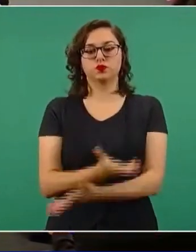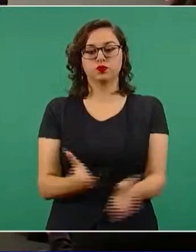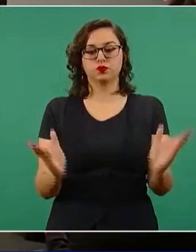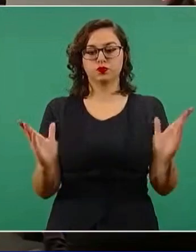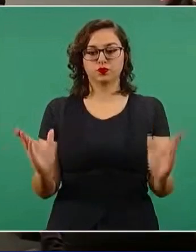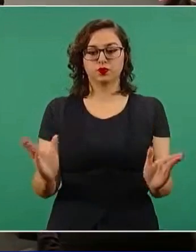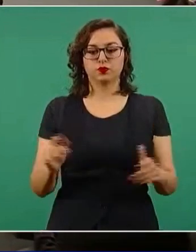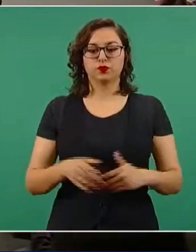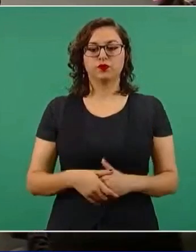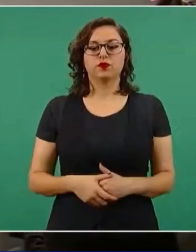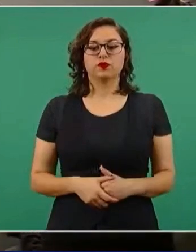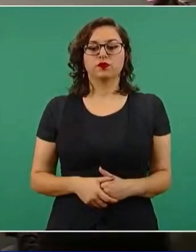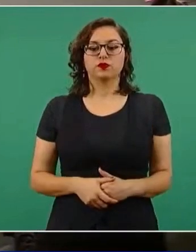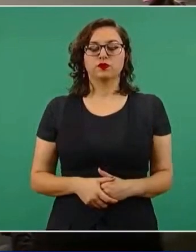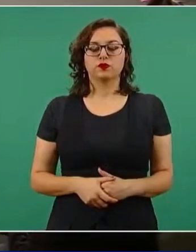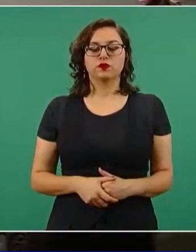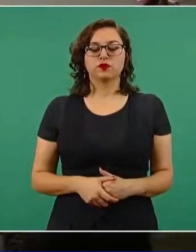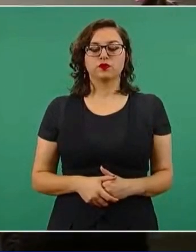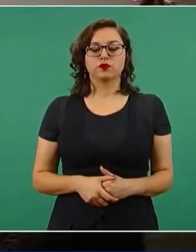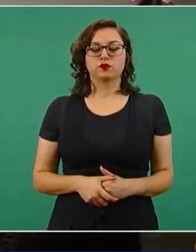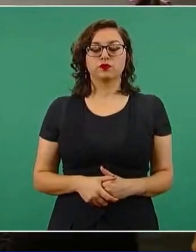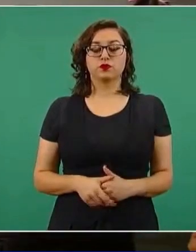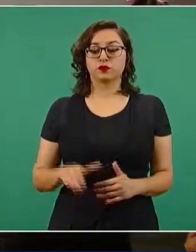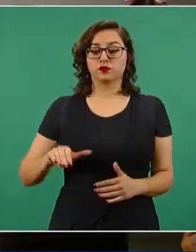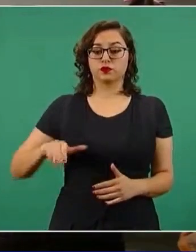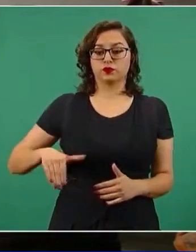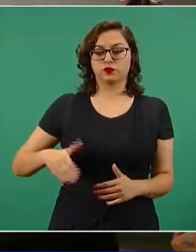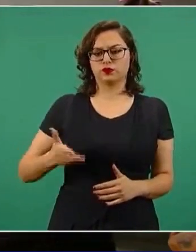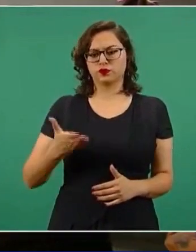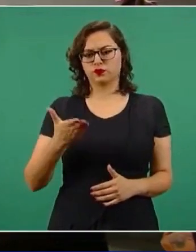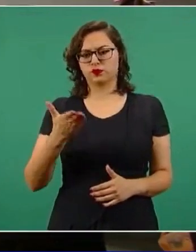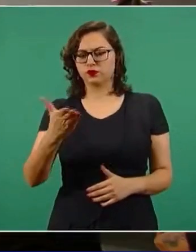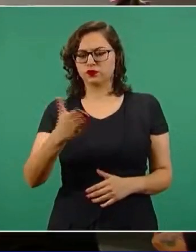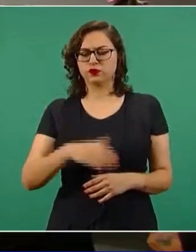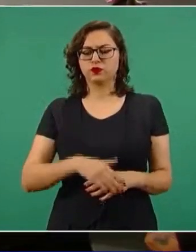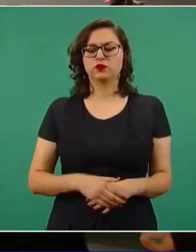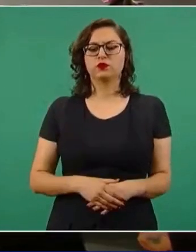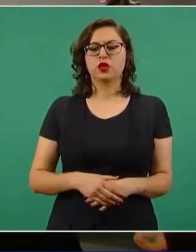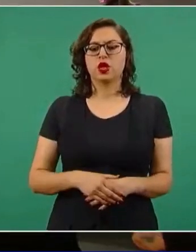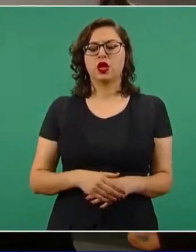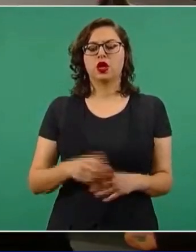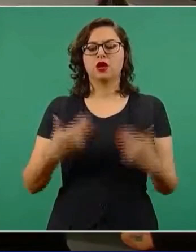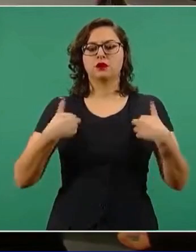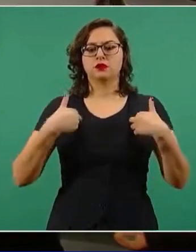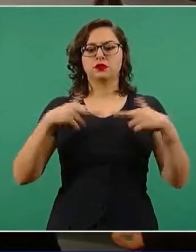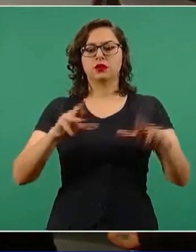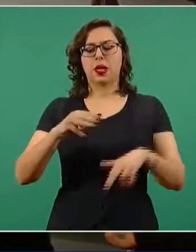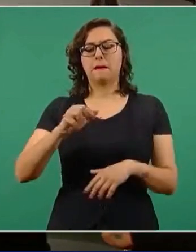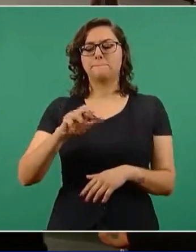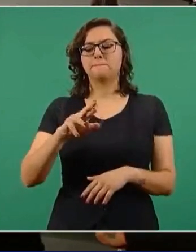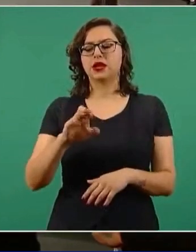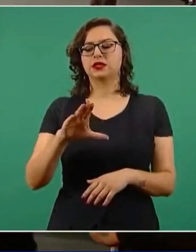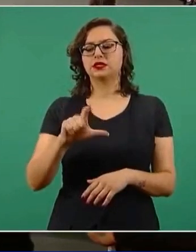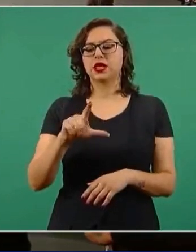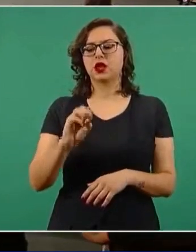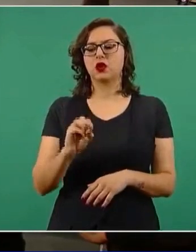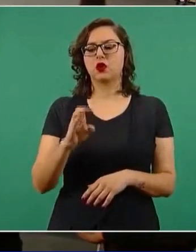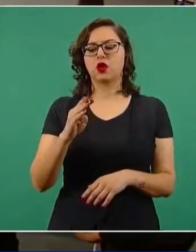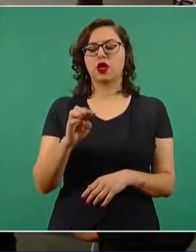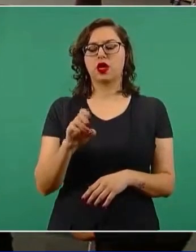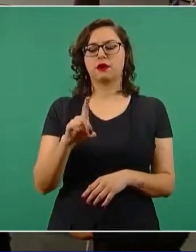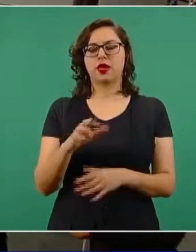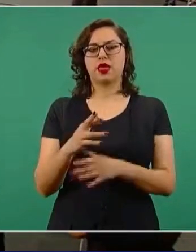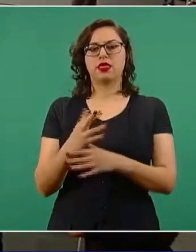hizo el canciller Marcelo Ebrard y su postura para que todo el mundo cuente con las